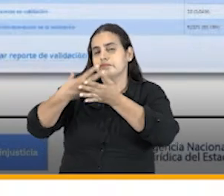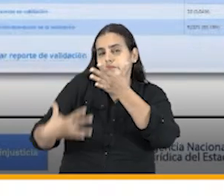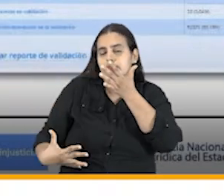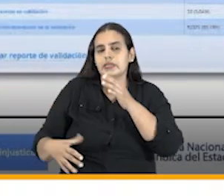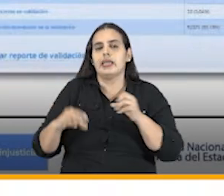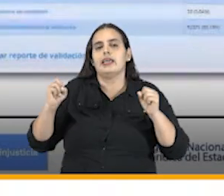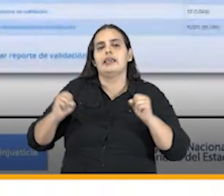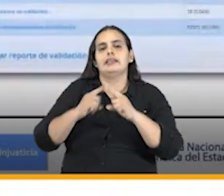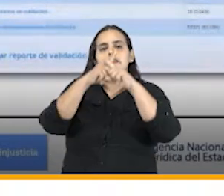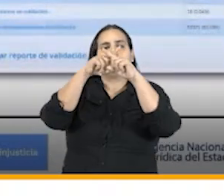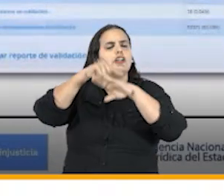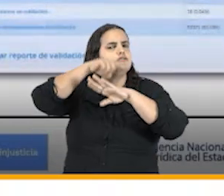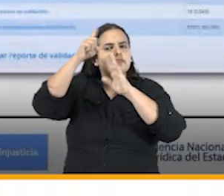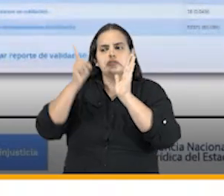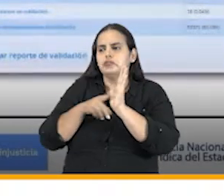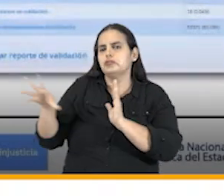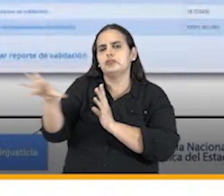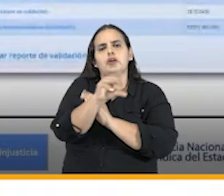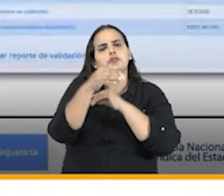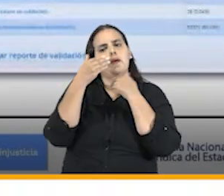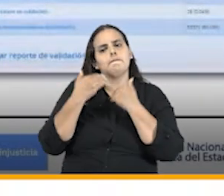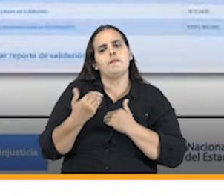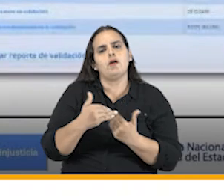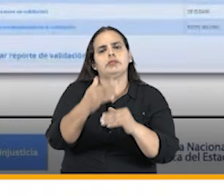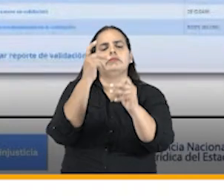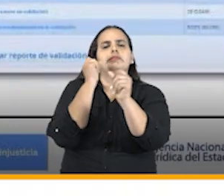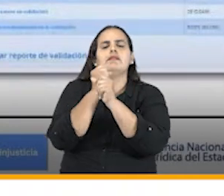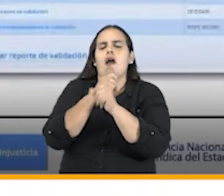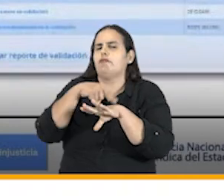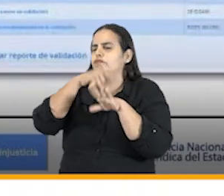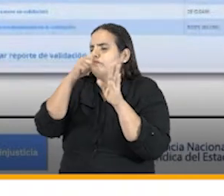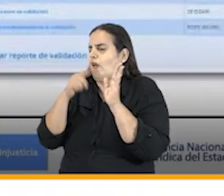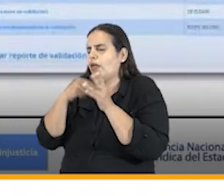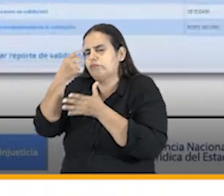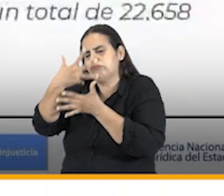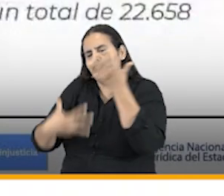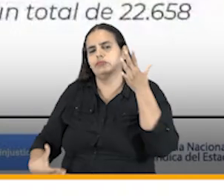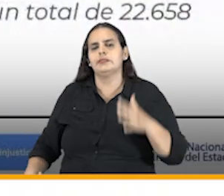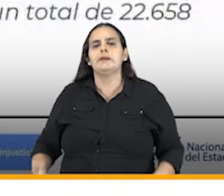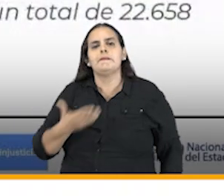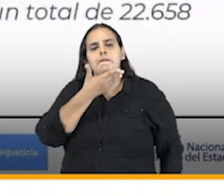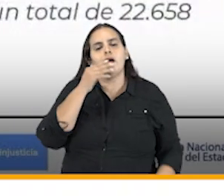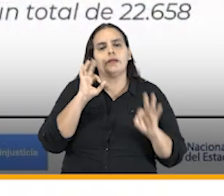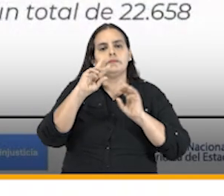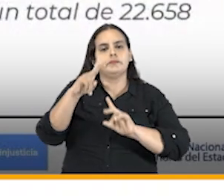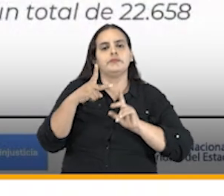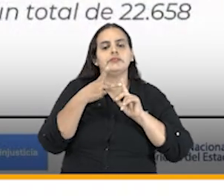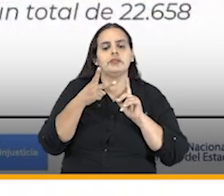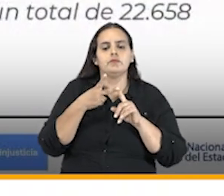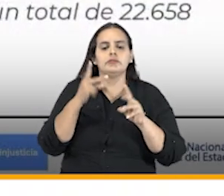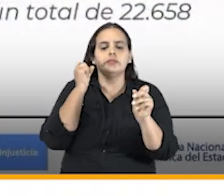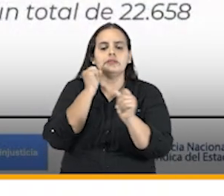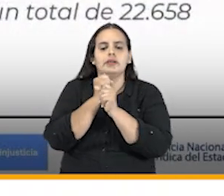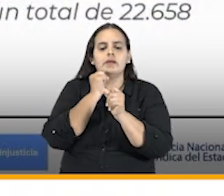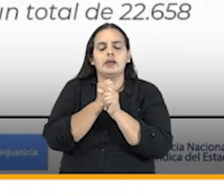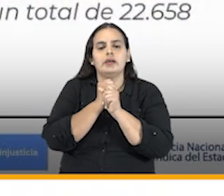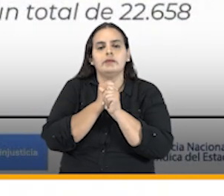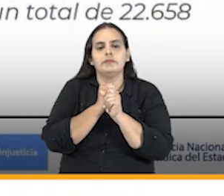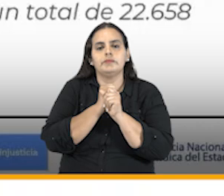un excel todos los procesos que deben ser trabajados para ser mejorados en segundo lugar trabajamos